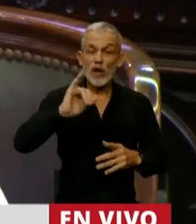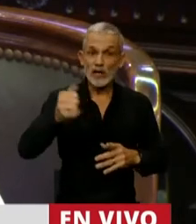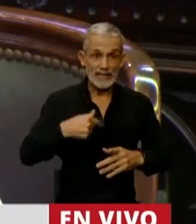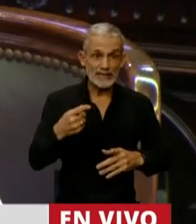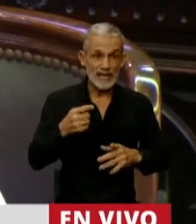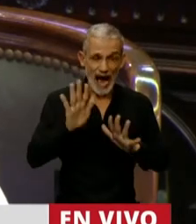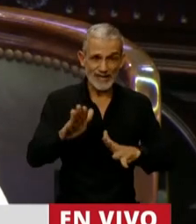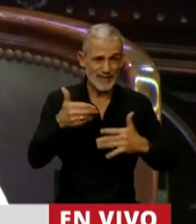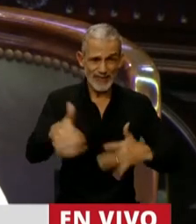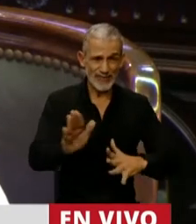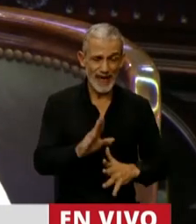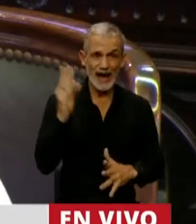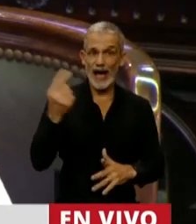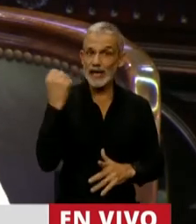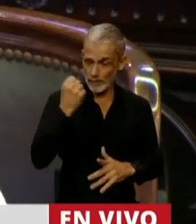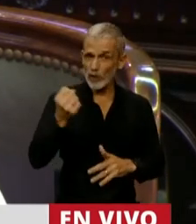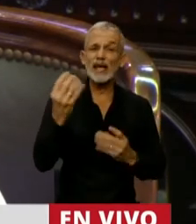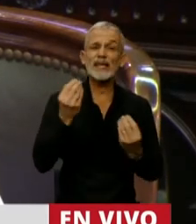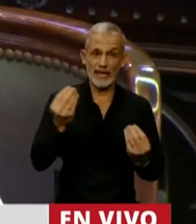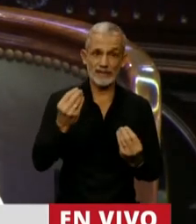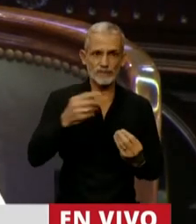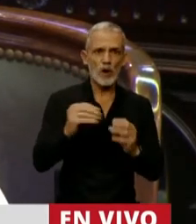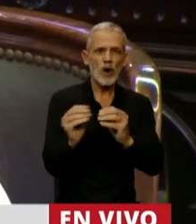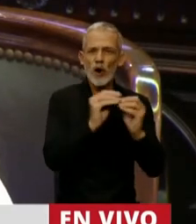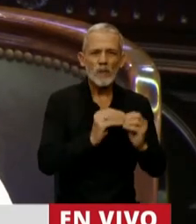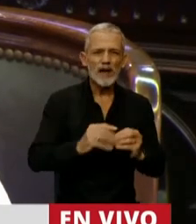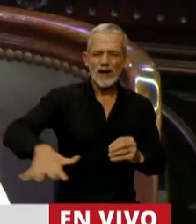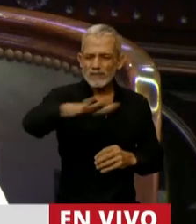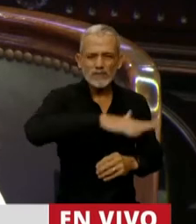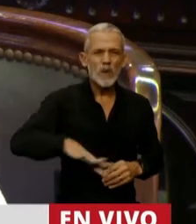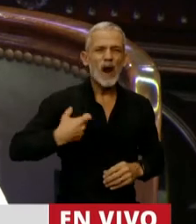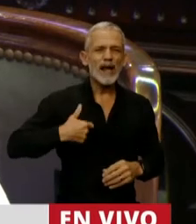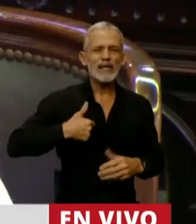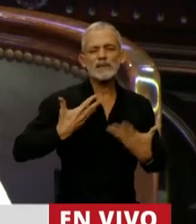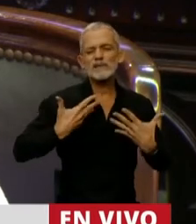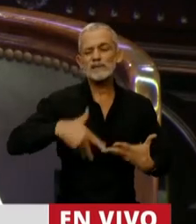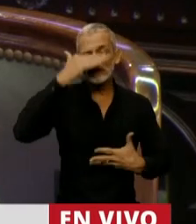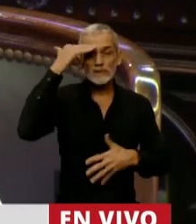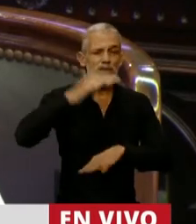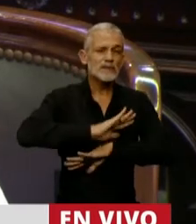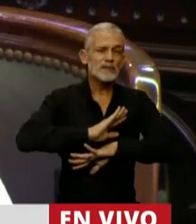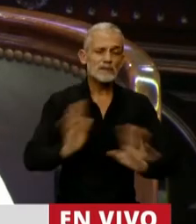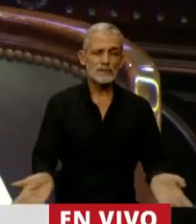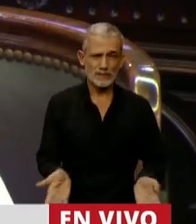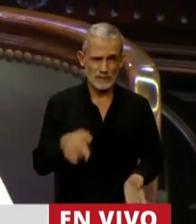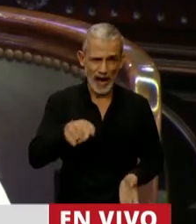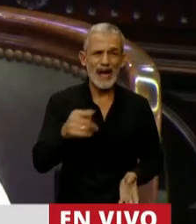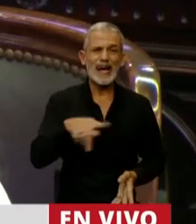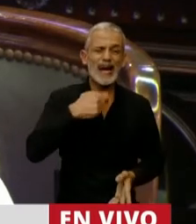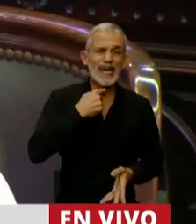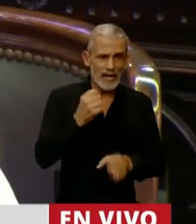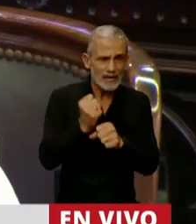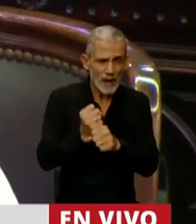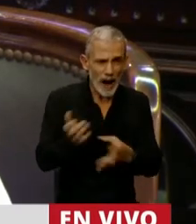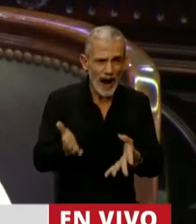sí no puede dejar de importancia es que son nuestros compatriotas quienes están cansados y hartos los que quieren